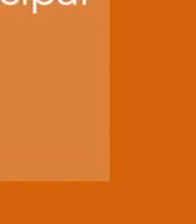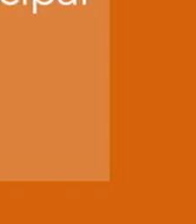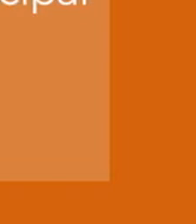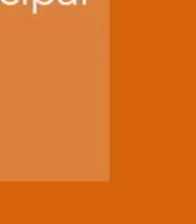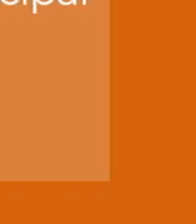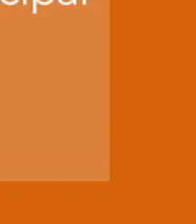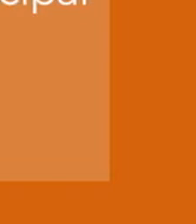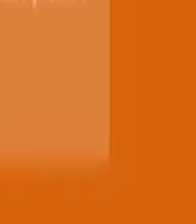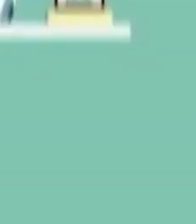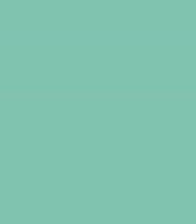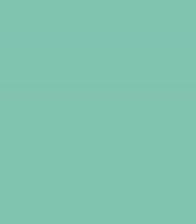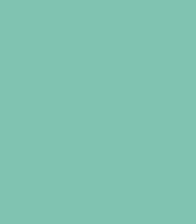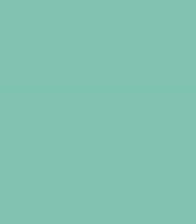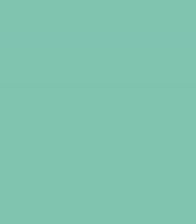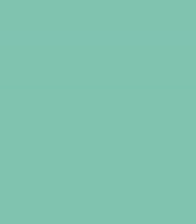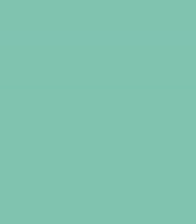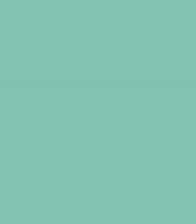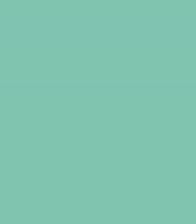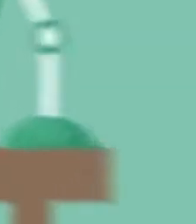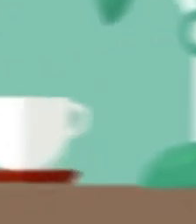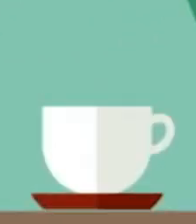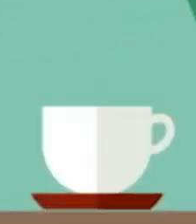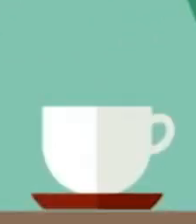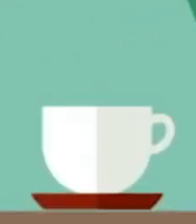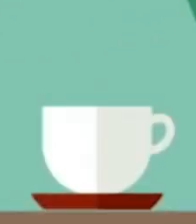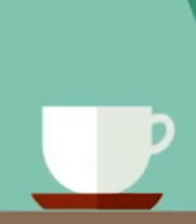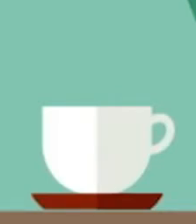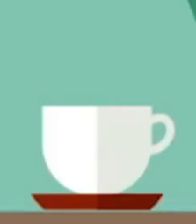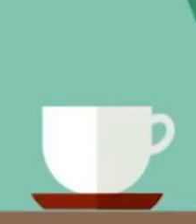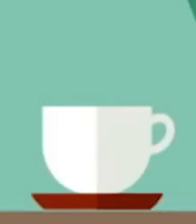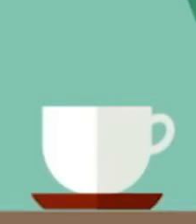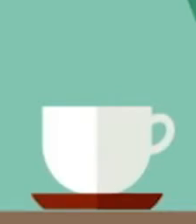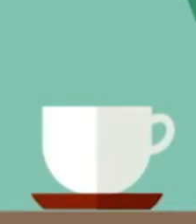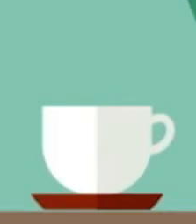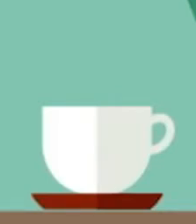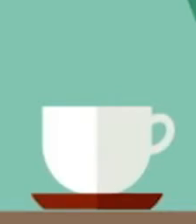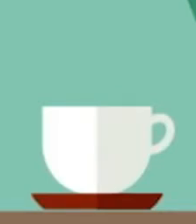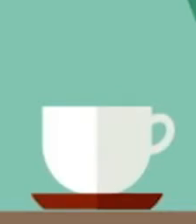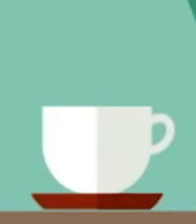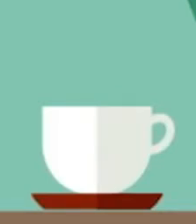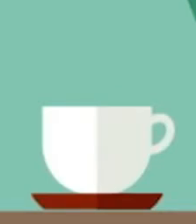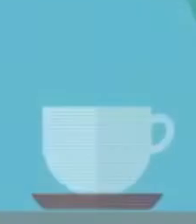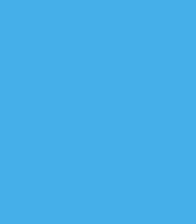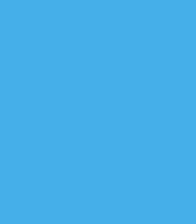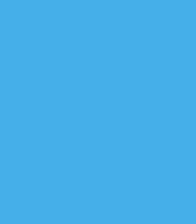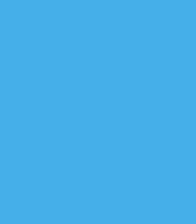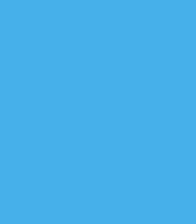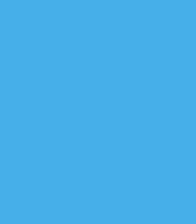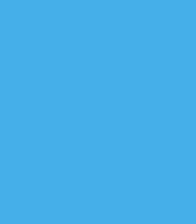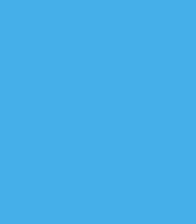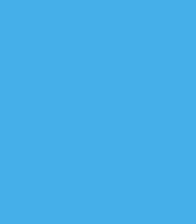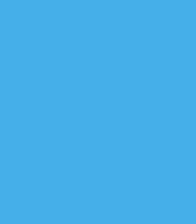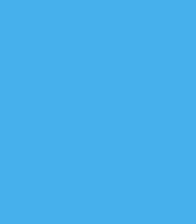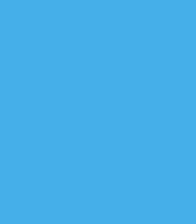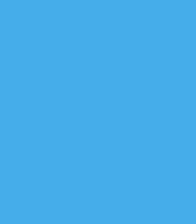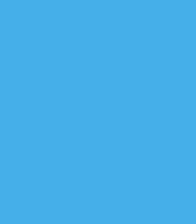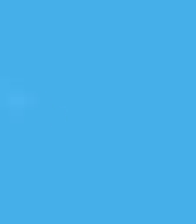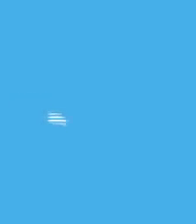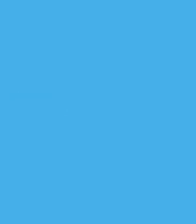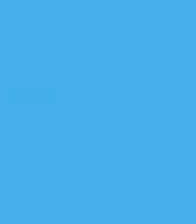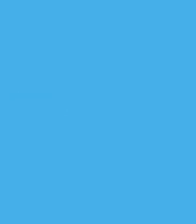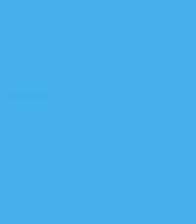servicios y de pagos. Nuestro sitio es un canal oficial de información y se puede acceder desde una